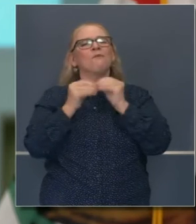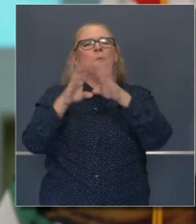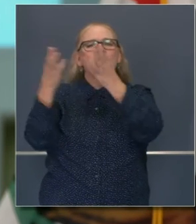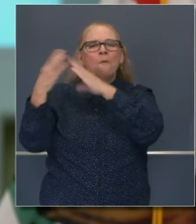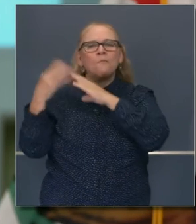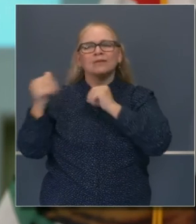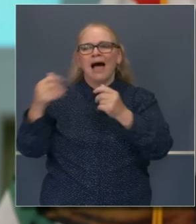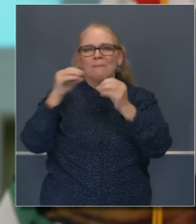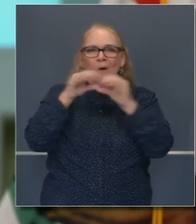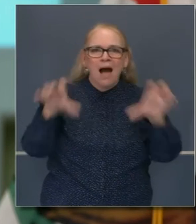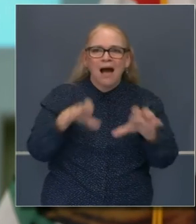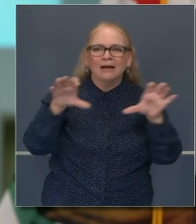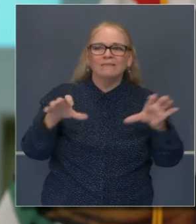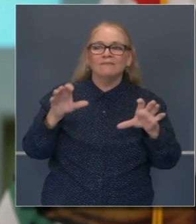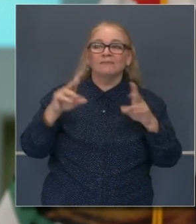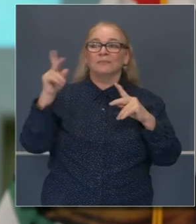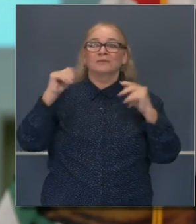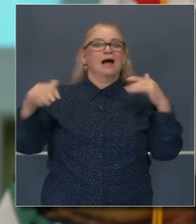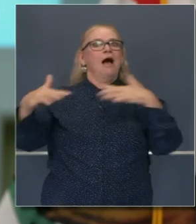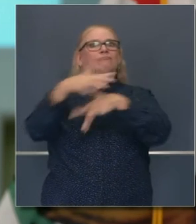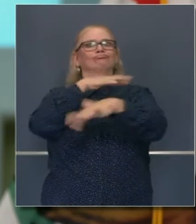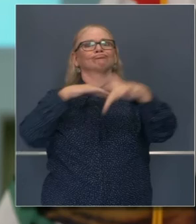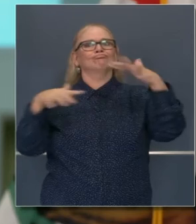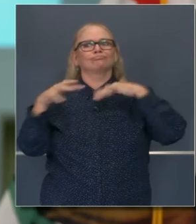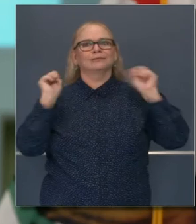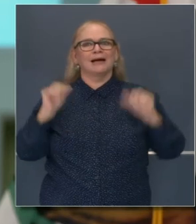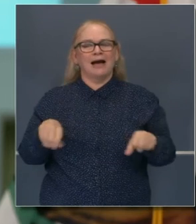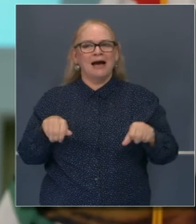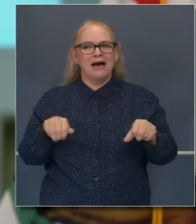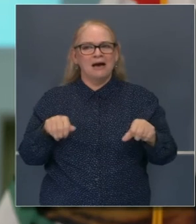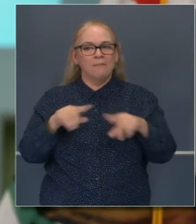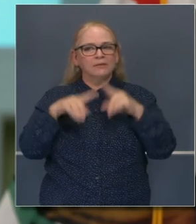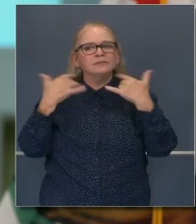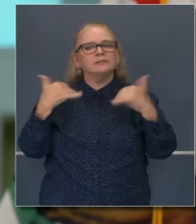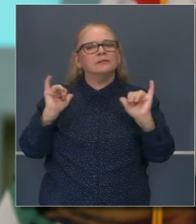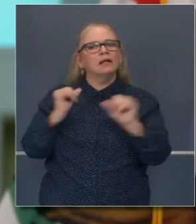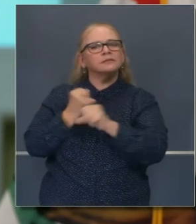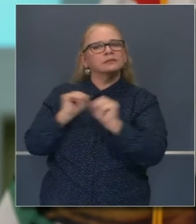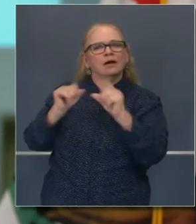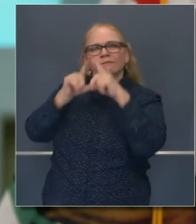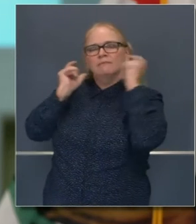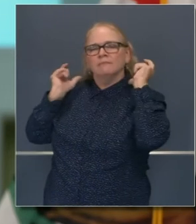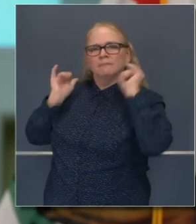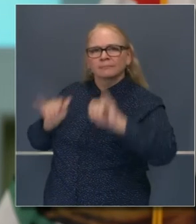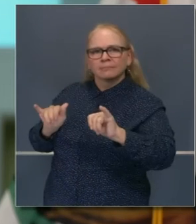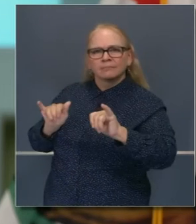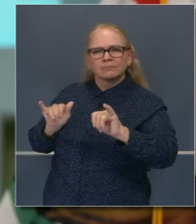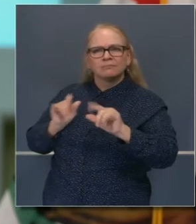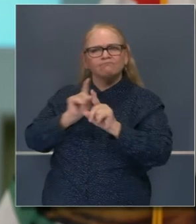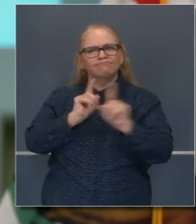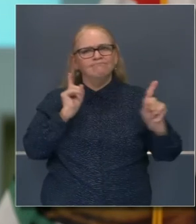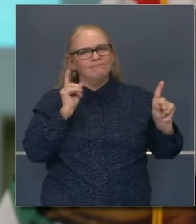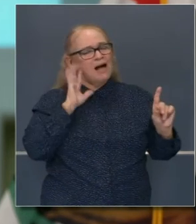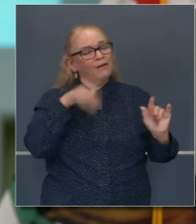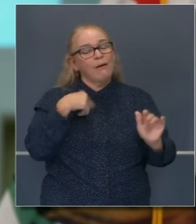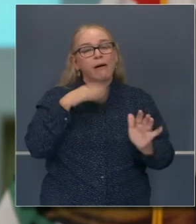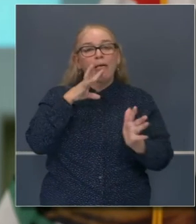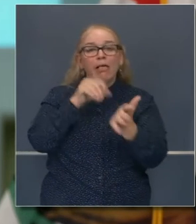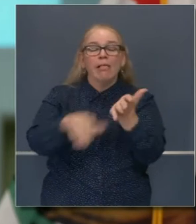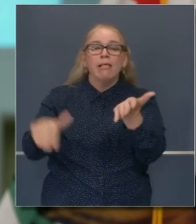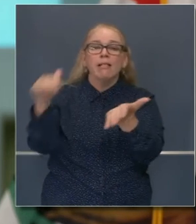y más actividad y más aglomeración de gente, pero de una forma segura y responsable. Disculpen por la redundancia,